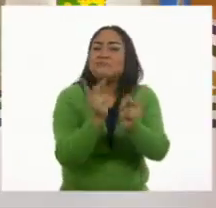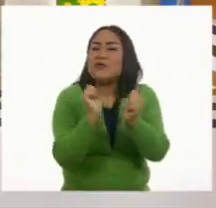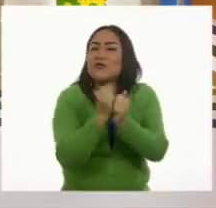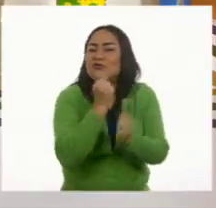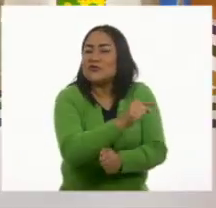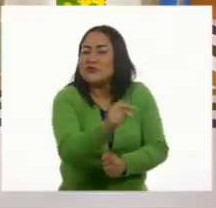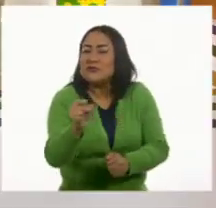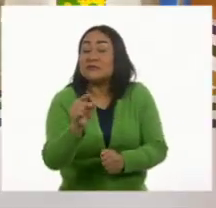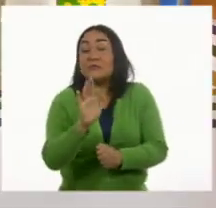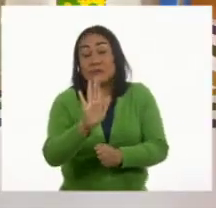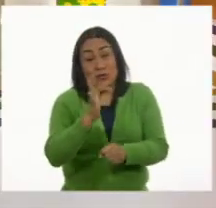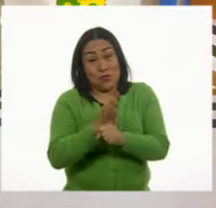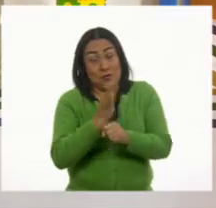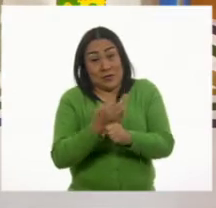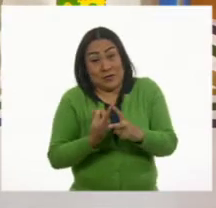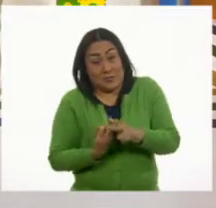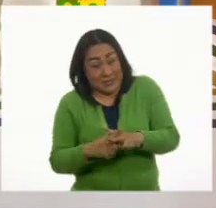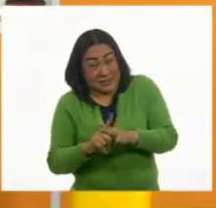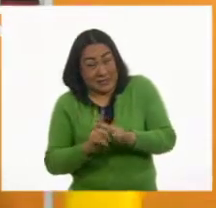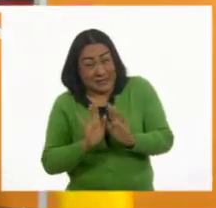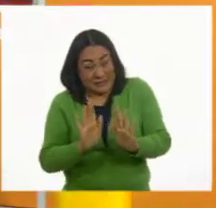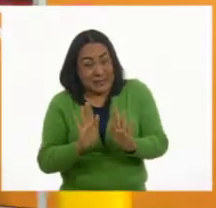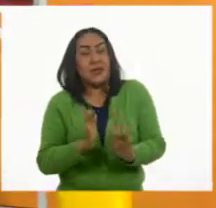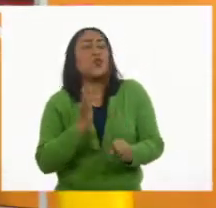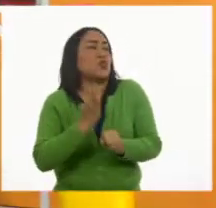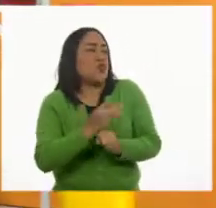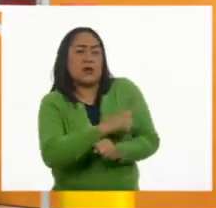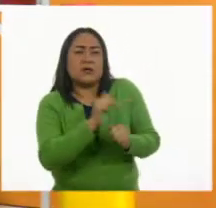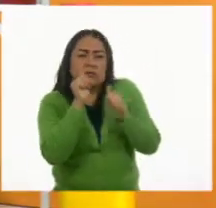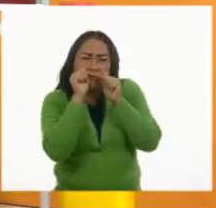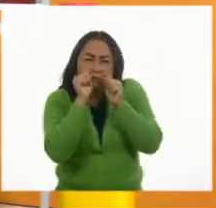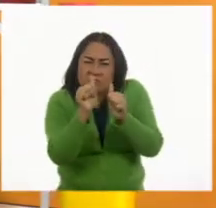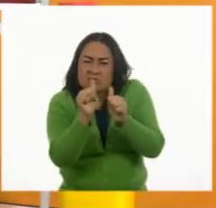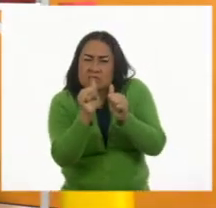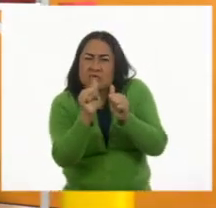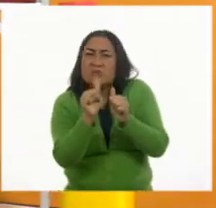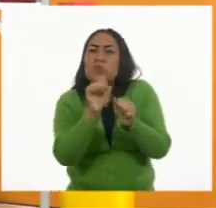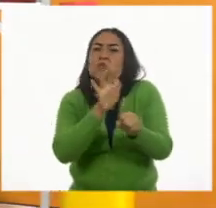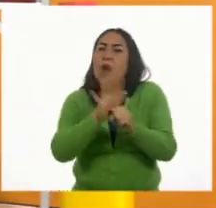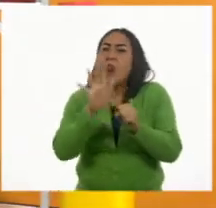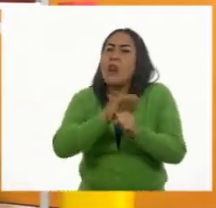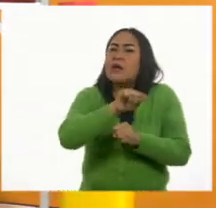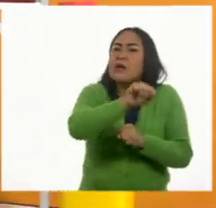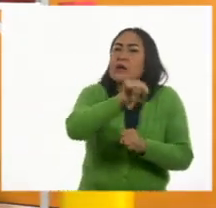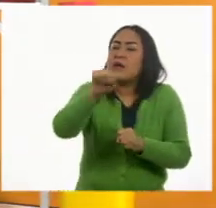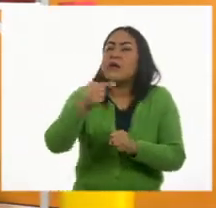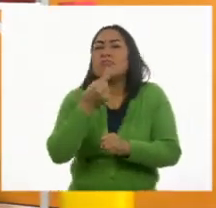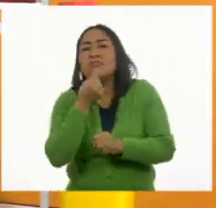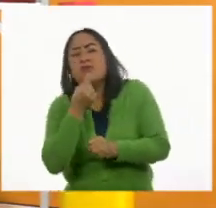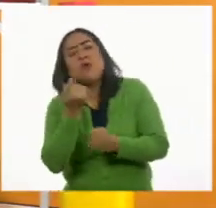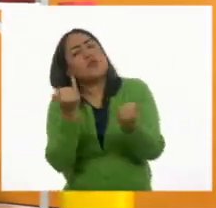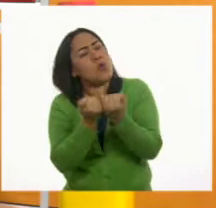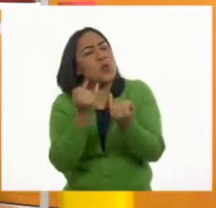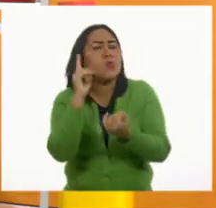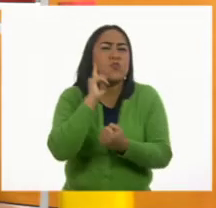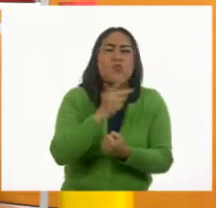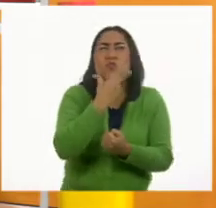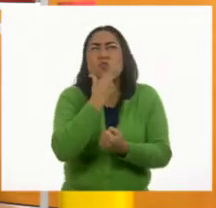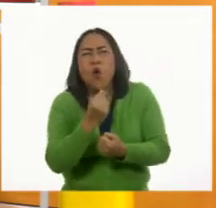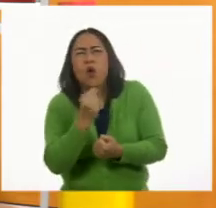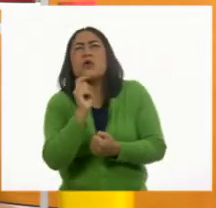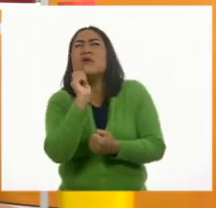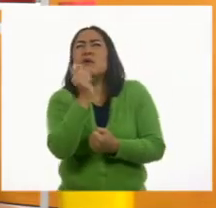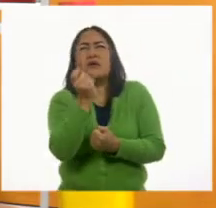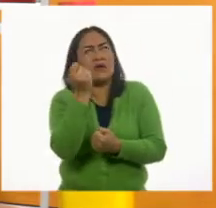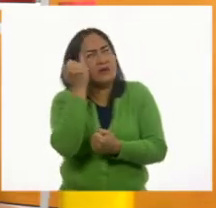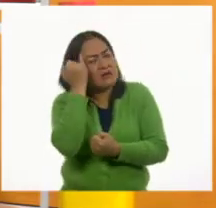Pero antes de iniciar, quiero que escuches qué saben las niñas y qué saben los niños cuando escuchan la palabra